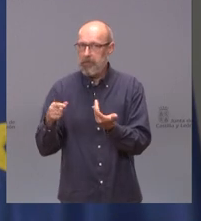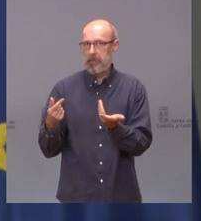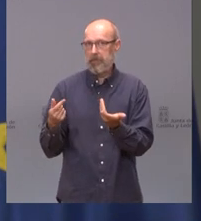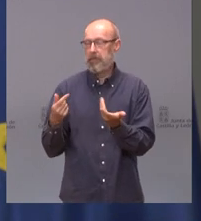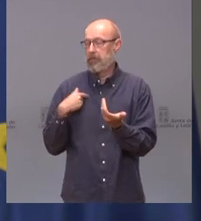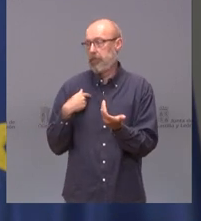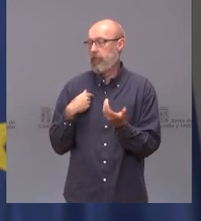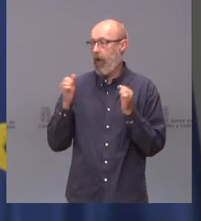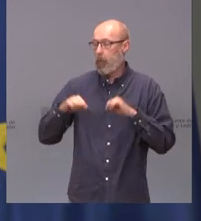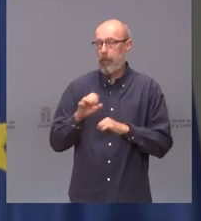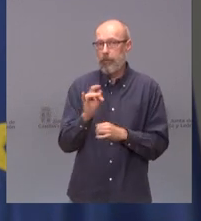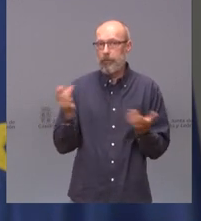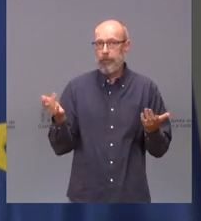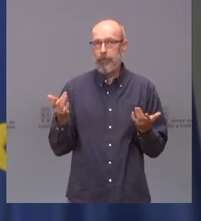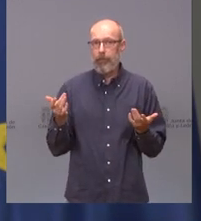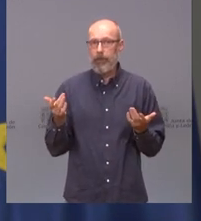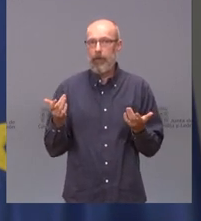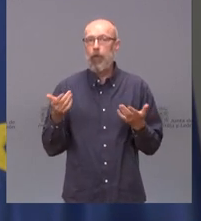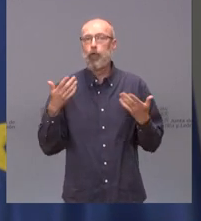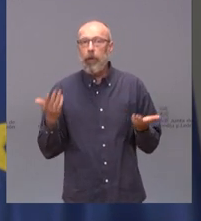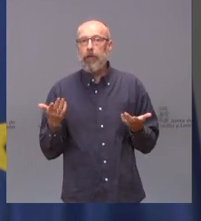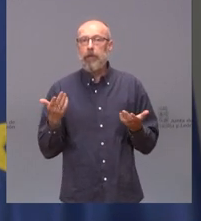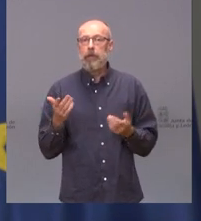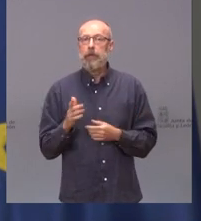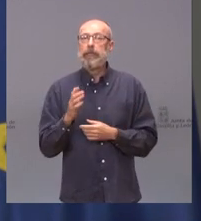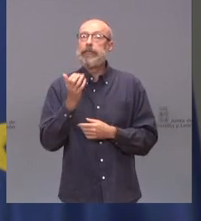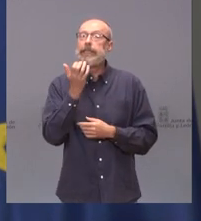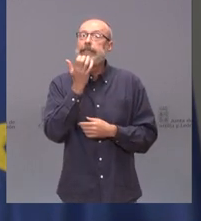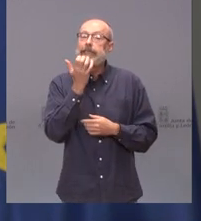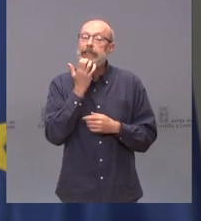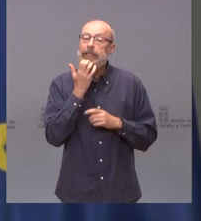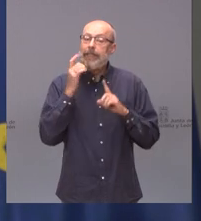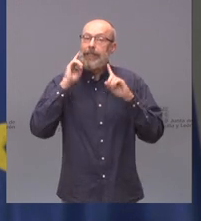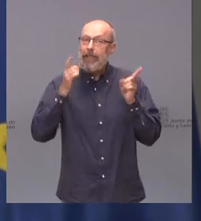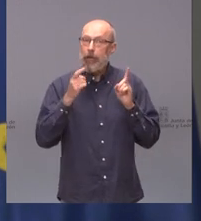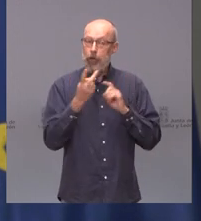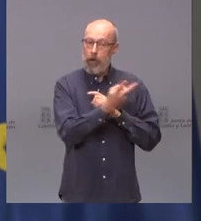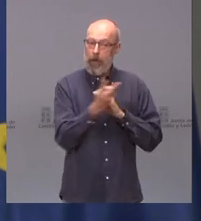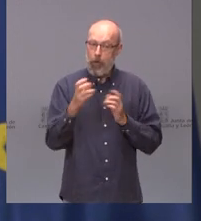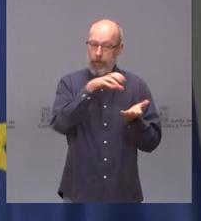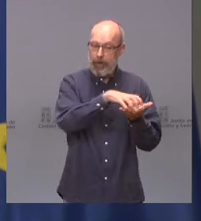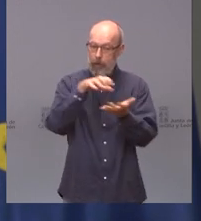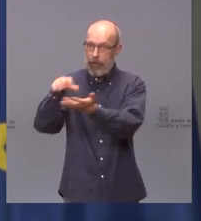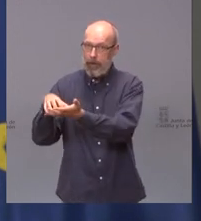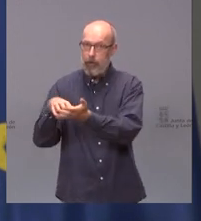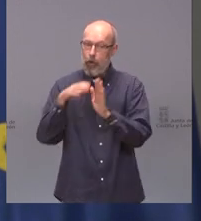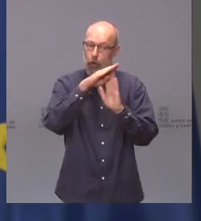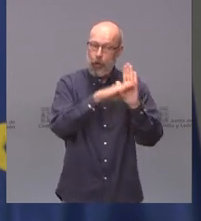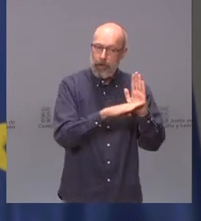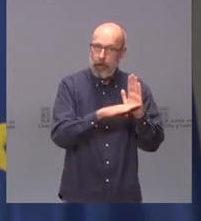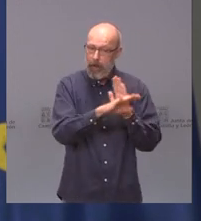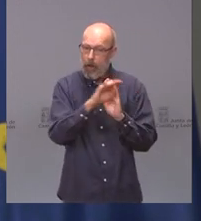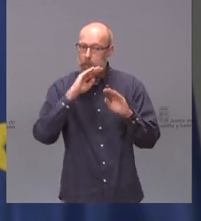muy de acuerdo. Y, por tanto, si ambas instituciones cumplen los requerimientos, se procederá de igual forma,